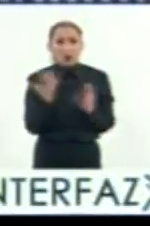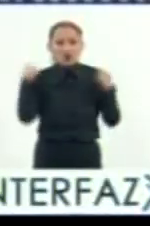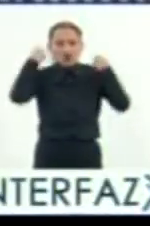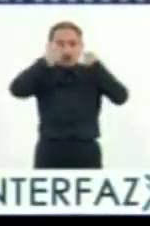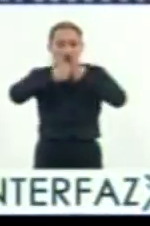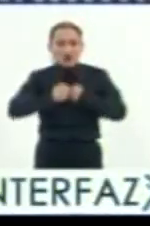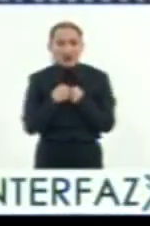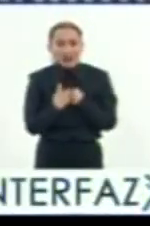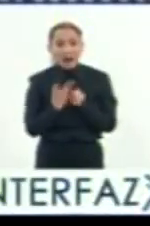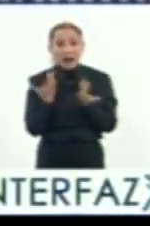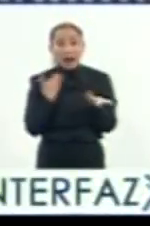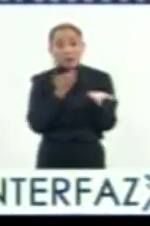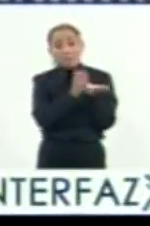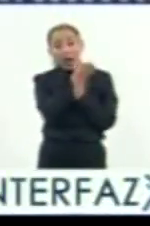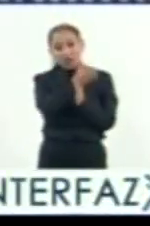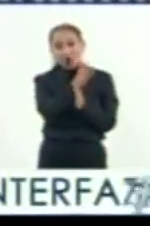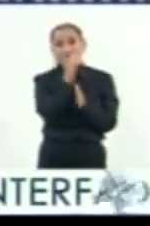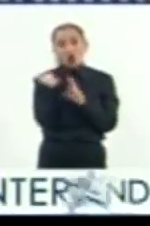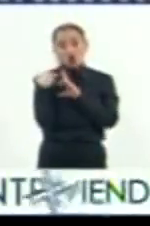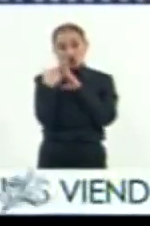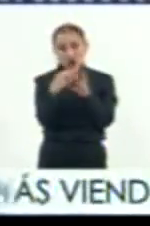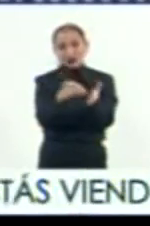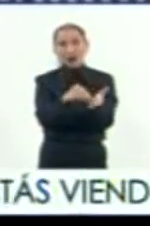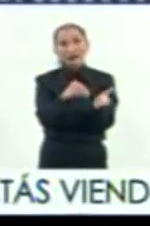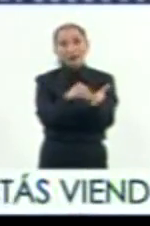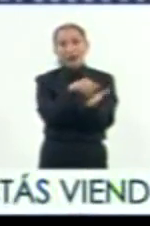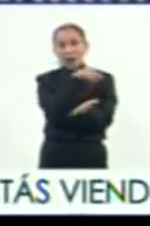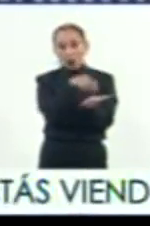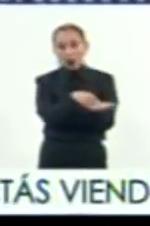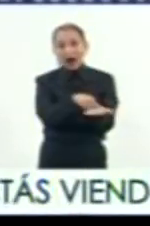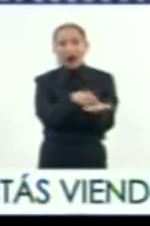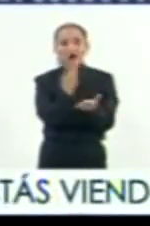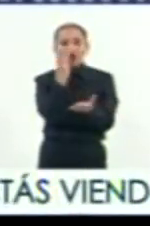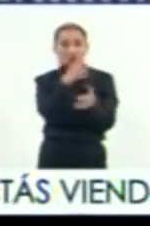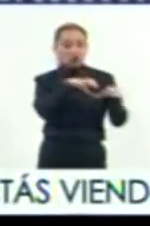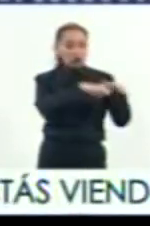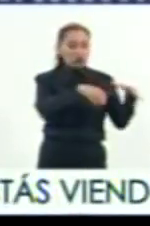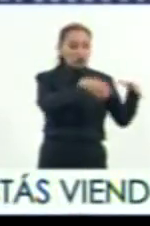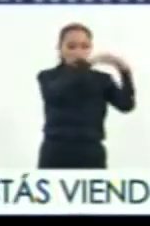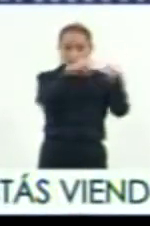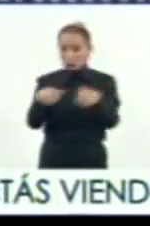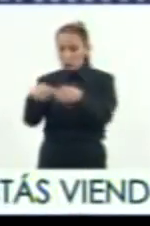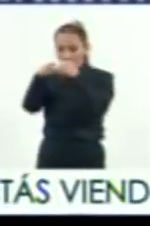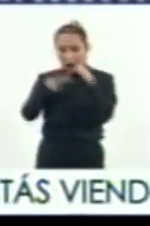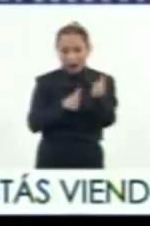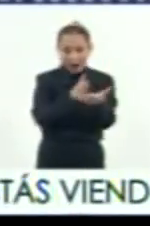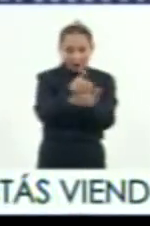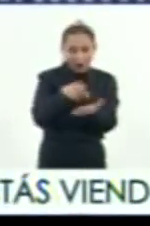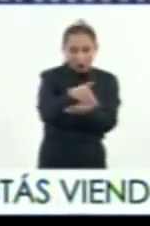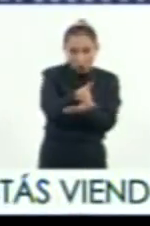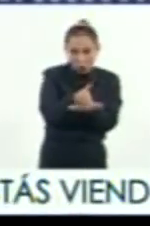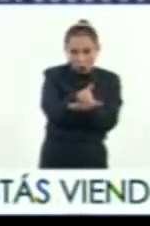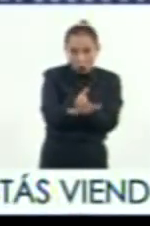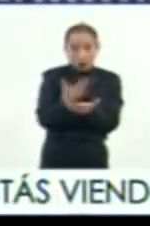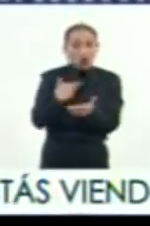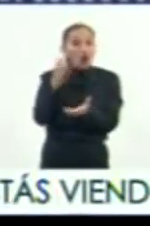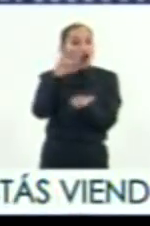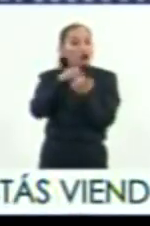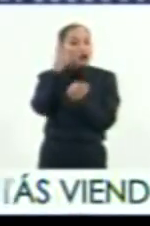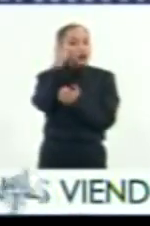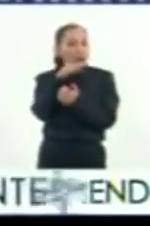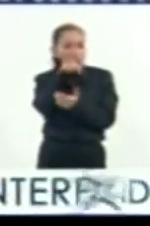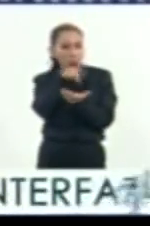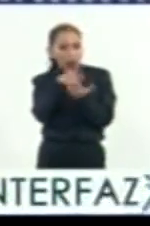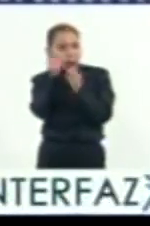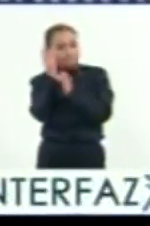abrigada. El paso de Cortés todavía se conmemora el lugar entre los dos volcanes. Sabemos que cuando Cortés duerme ahí con